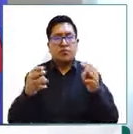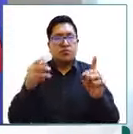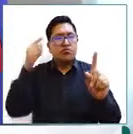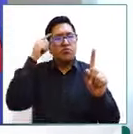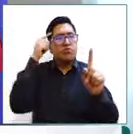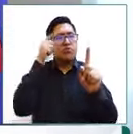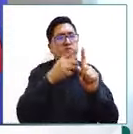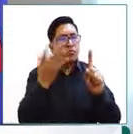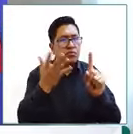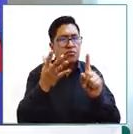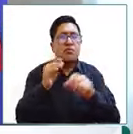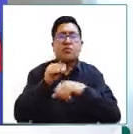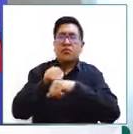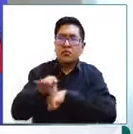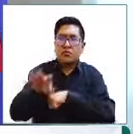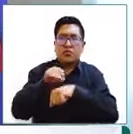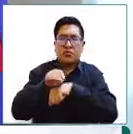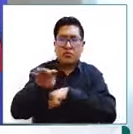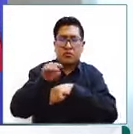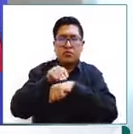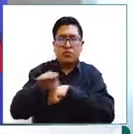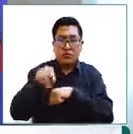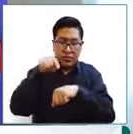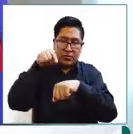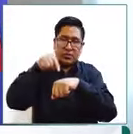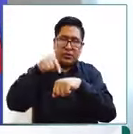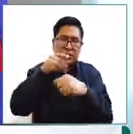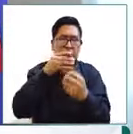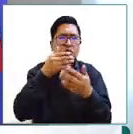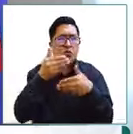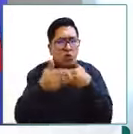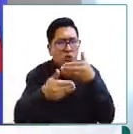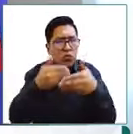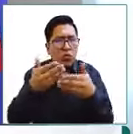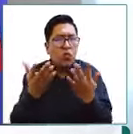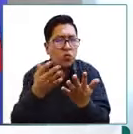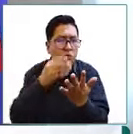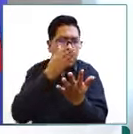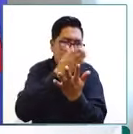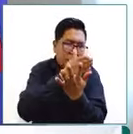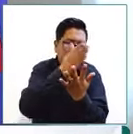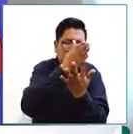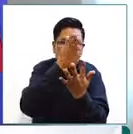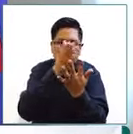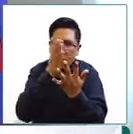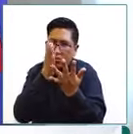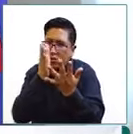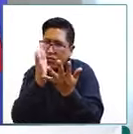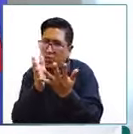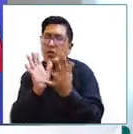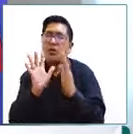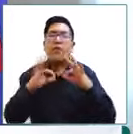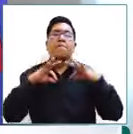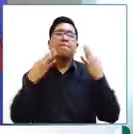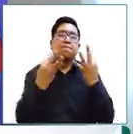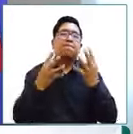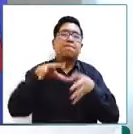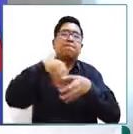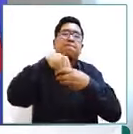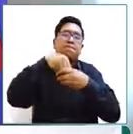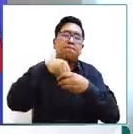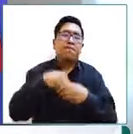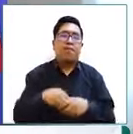recomendaciones que hacen las directrices sobre modalidades alternativas de cuidado, ¿no?, en plan de desarrollo familiar cuya